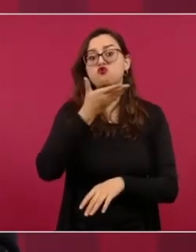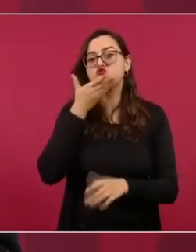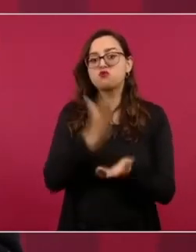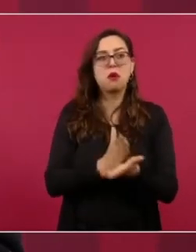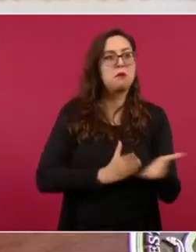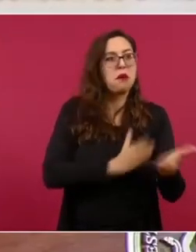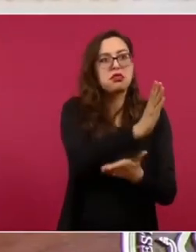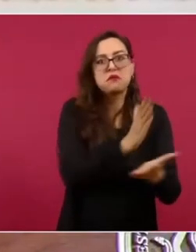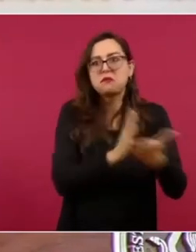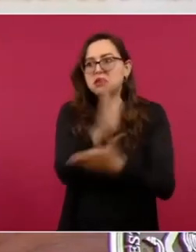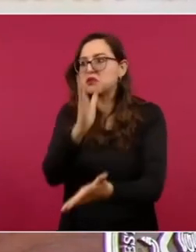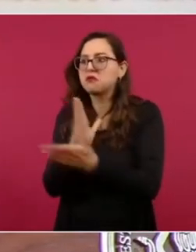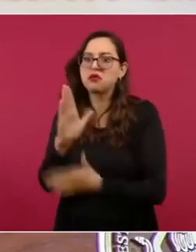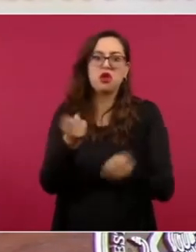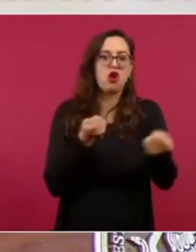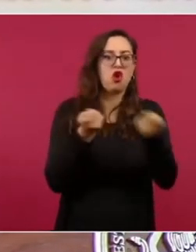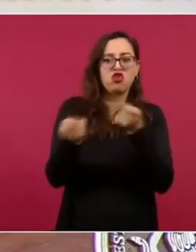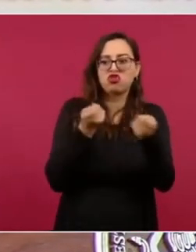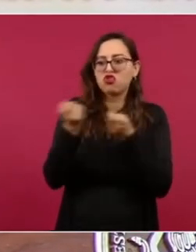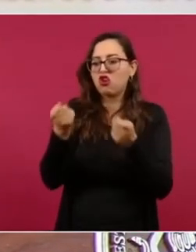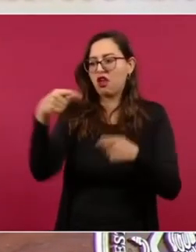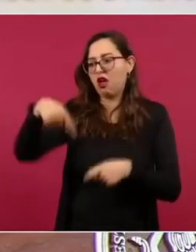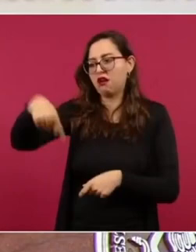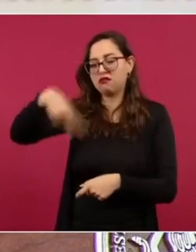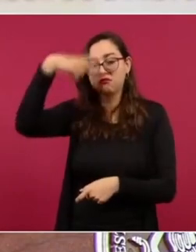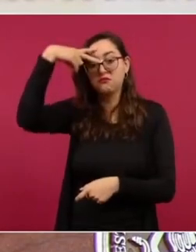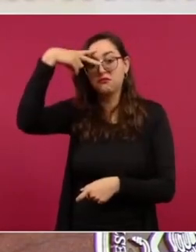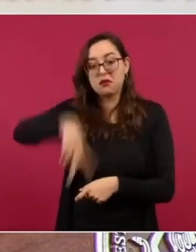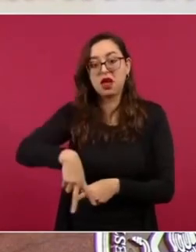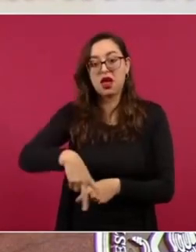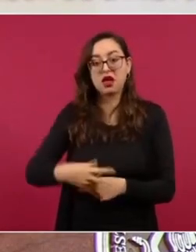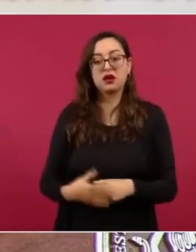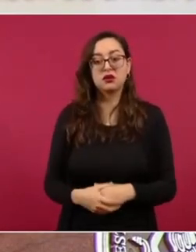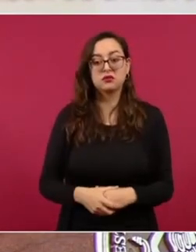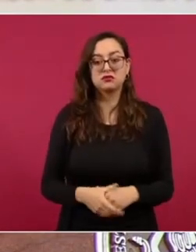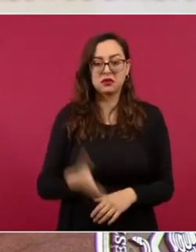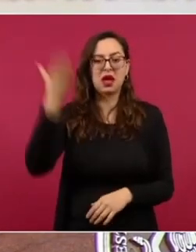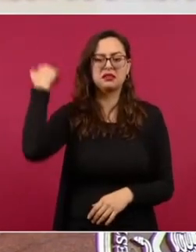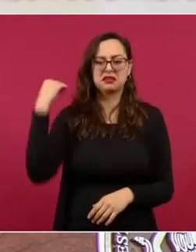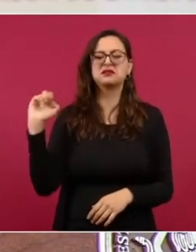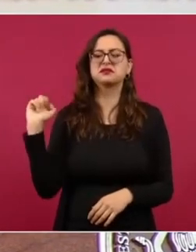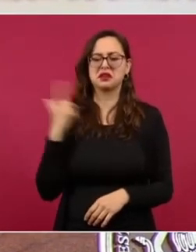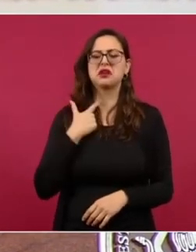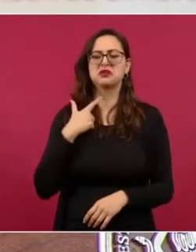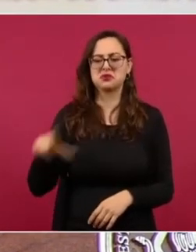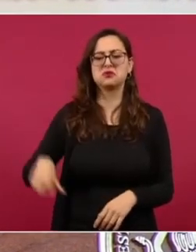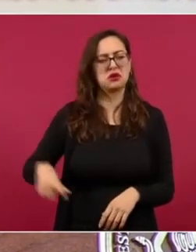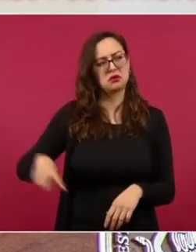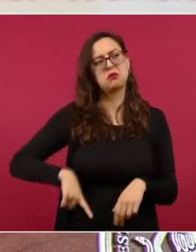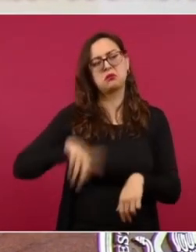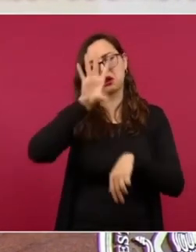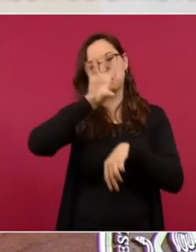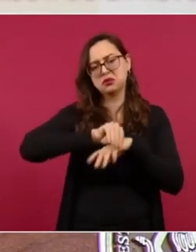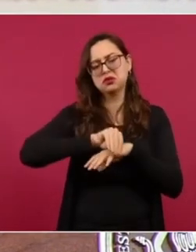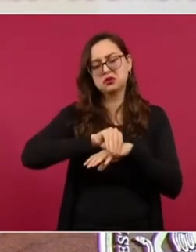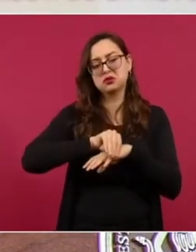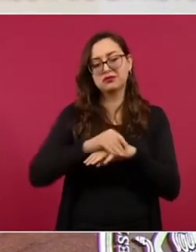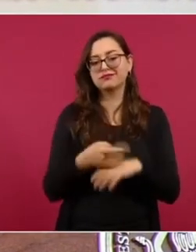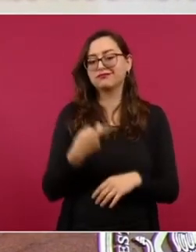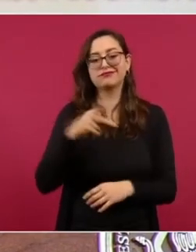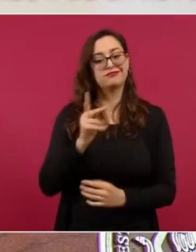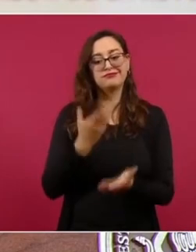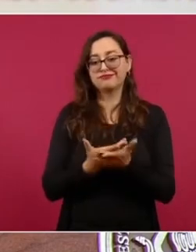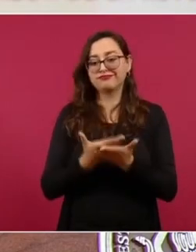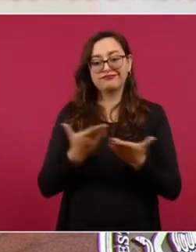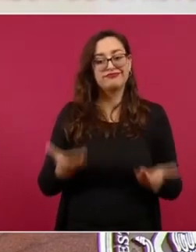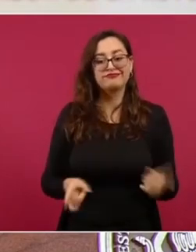decidir sobre asuntos de México y se les permitía, pero ahora